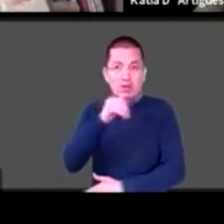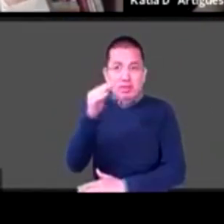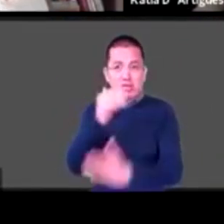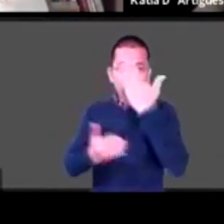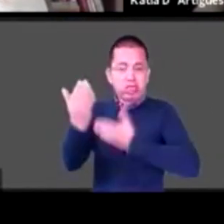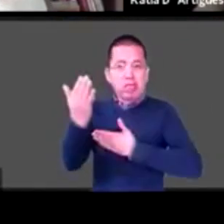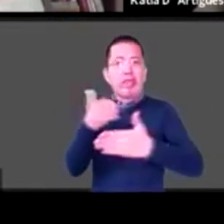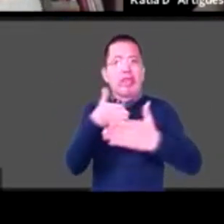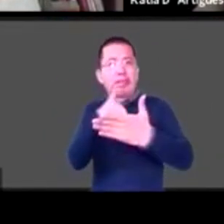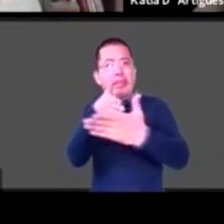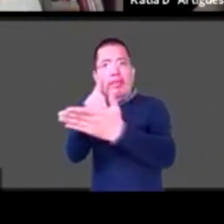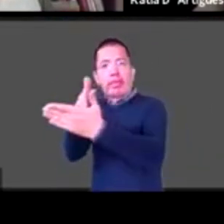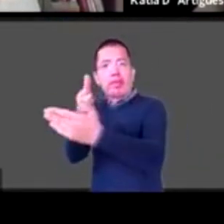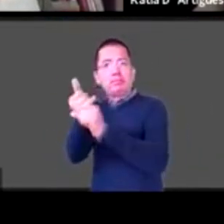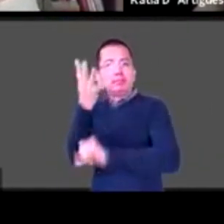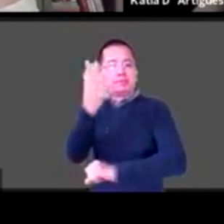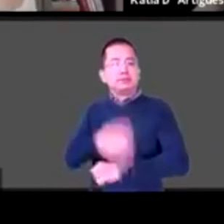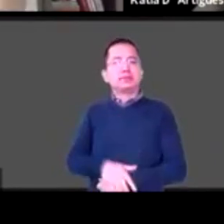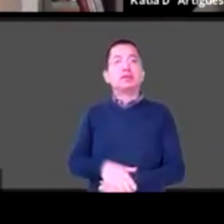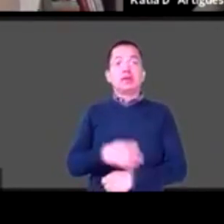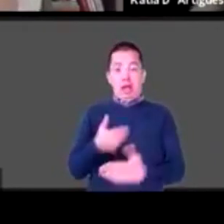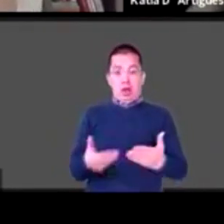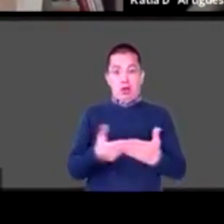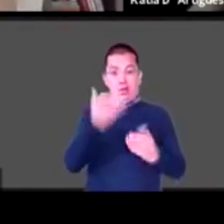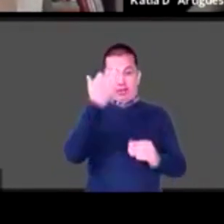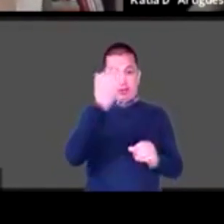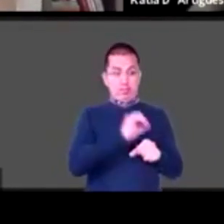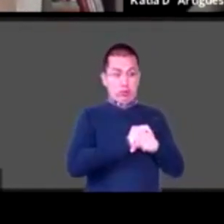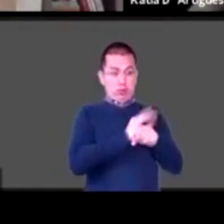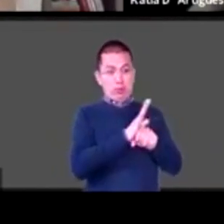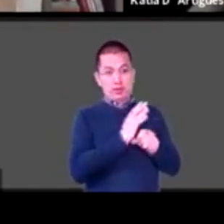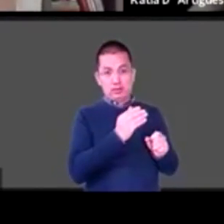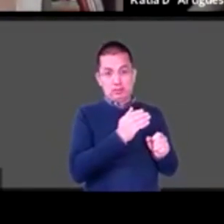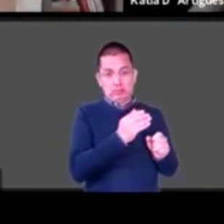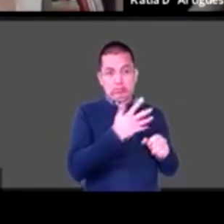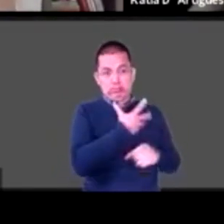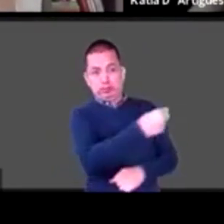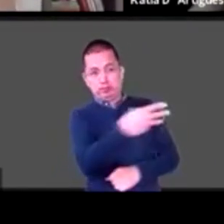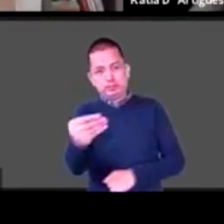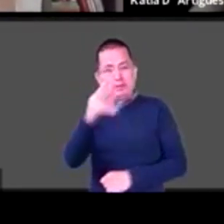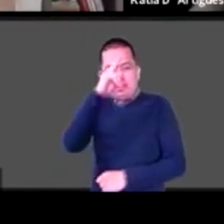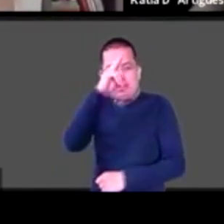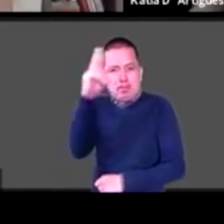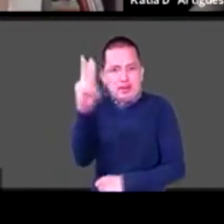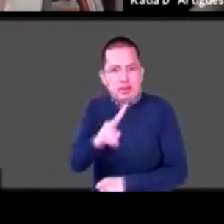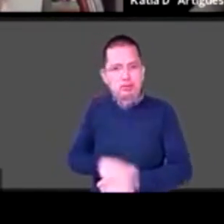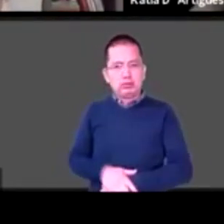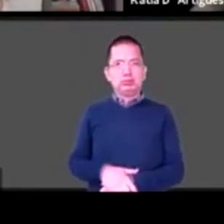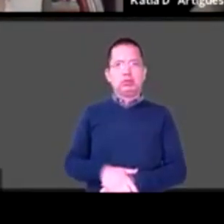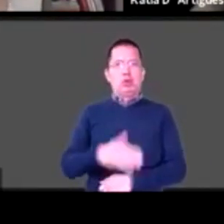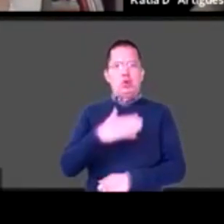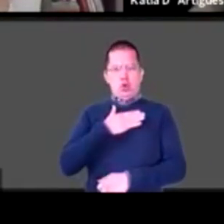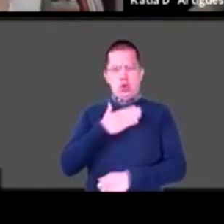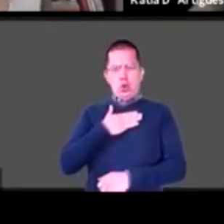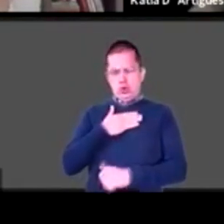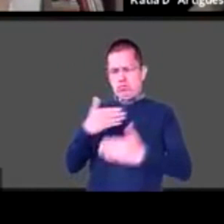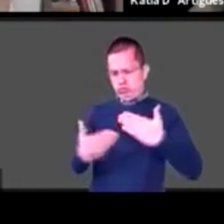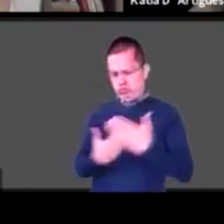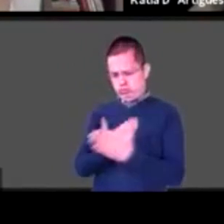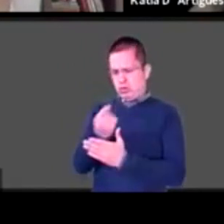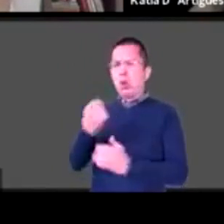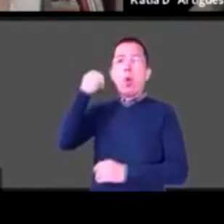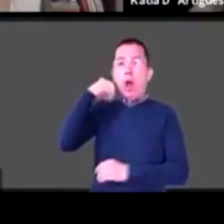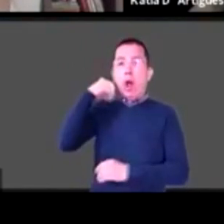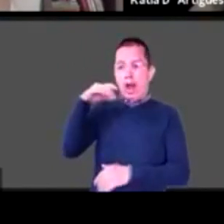el territorio nacional. No solo pienso, yo soy de Oaxaca, de la Sierra Mige, y no solo pienso en mi comunidad, no solo estoy